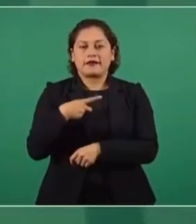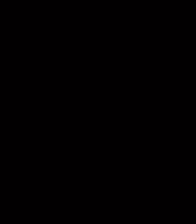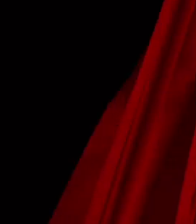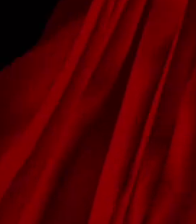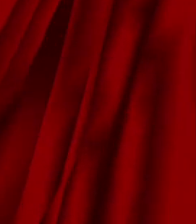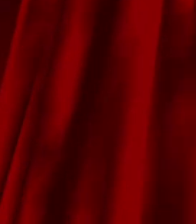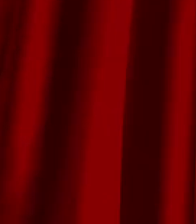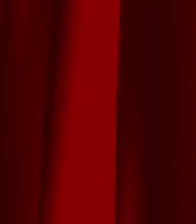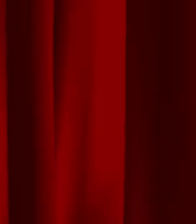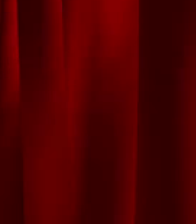de este avión.